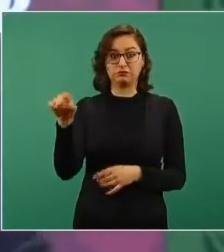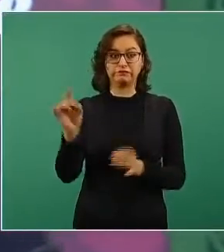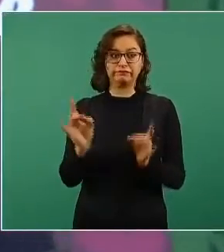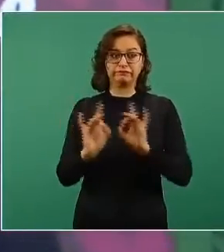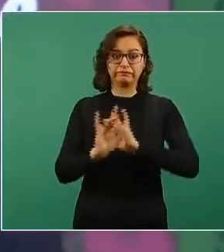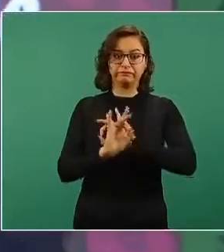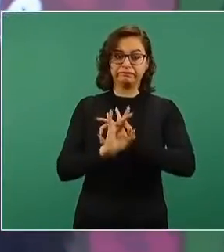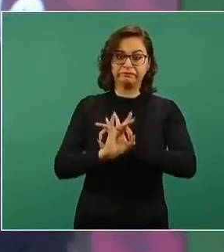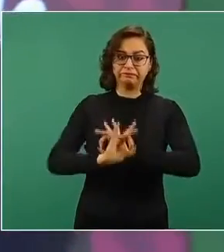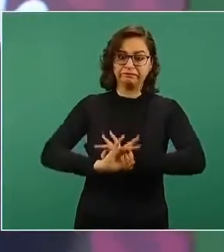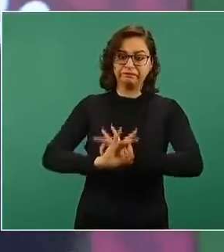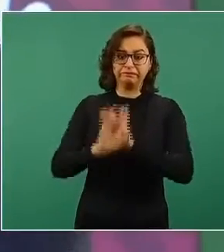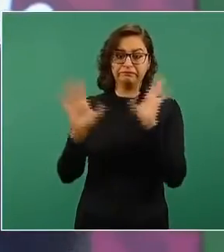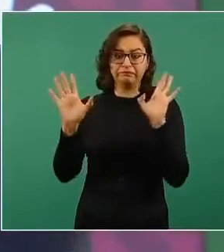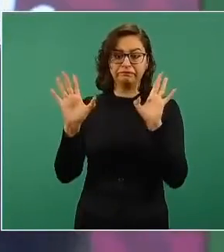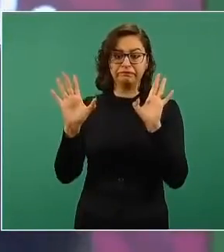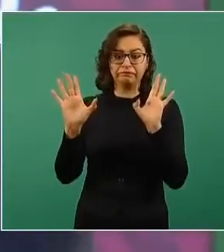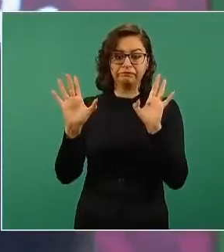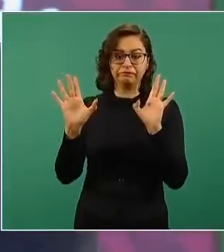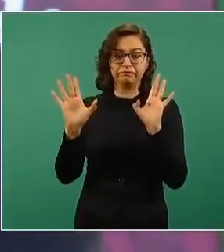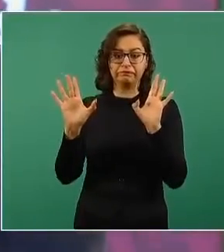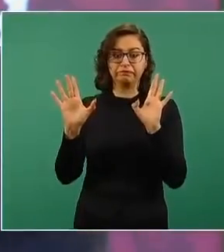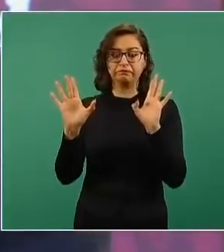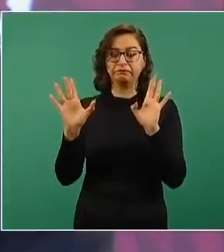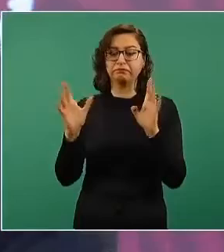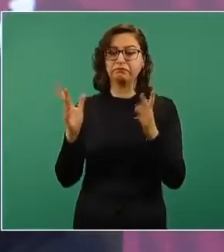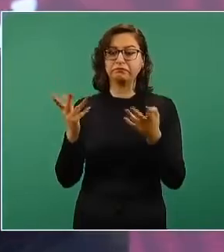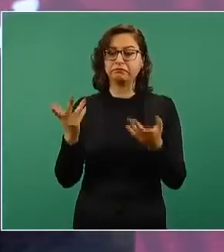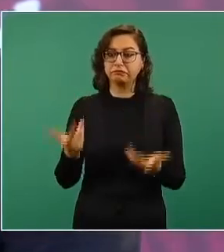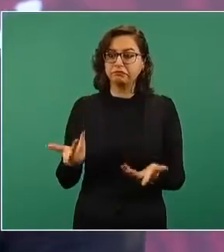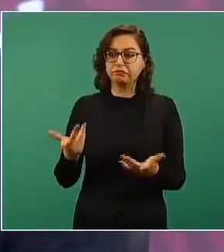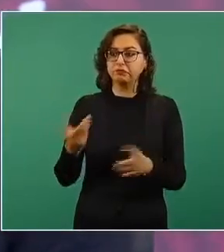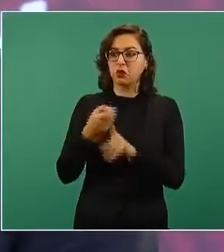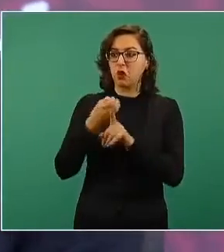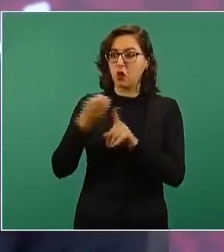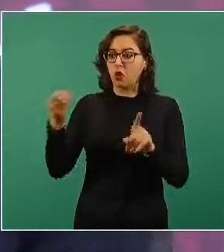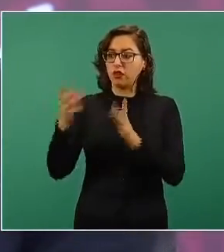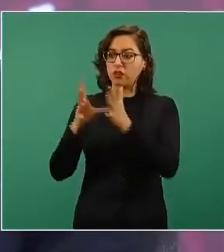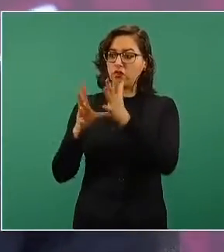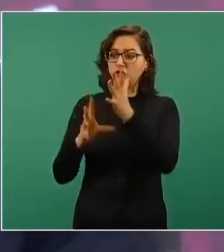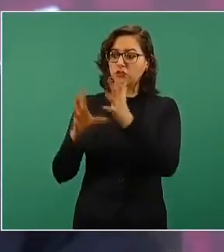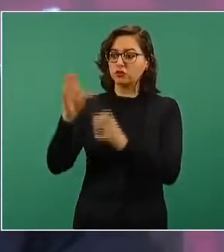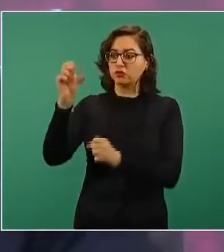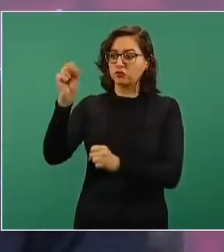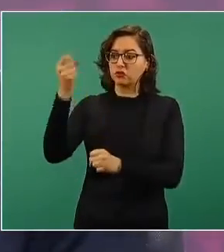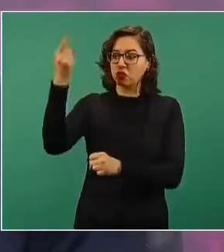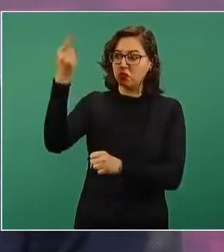al orden constitucional.